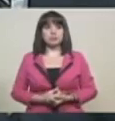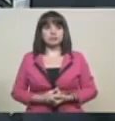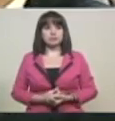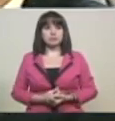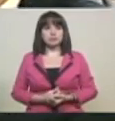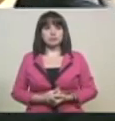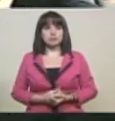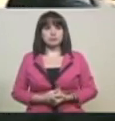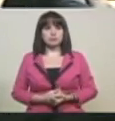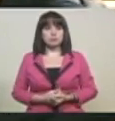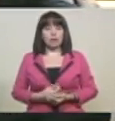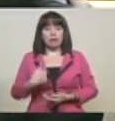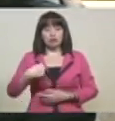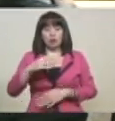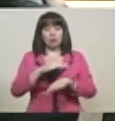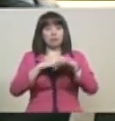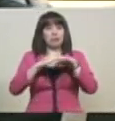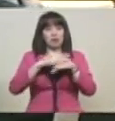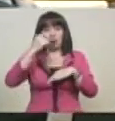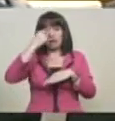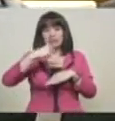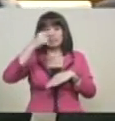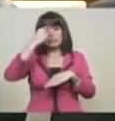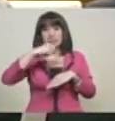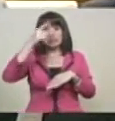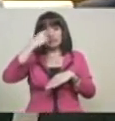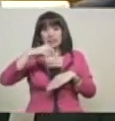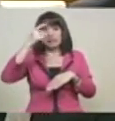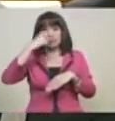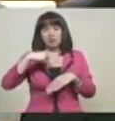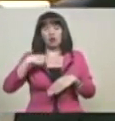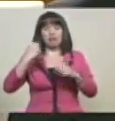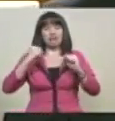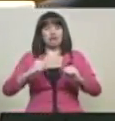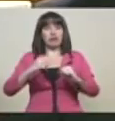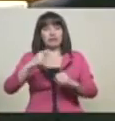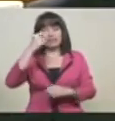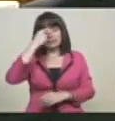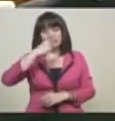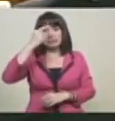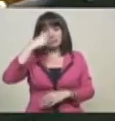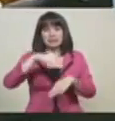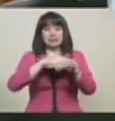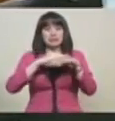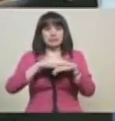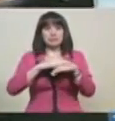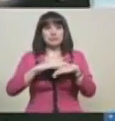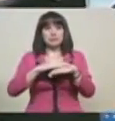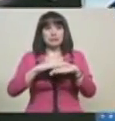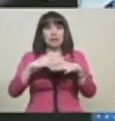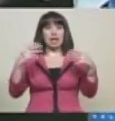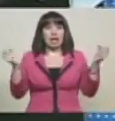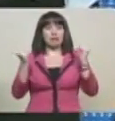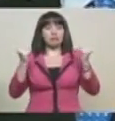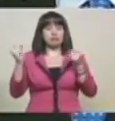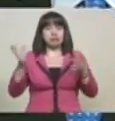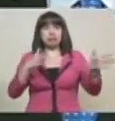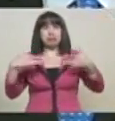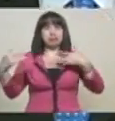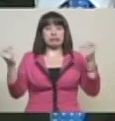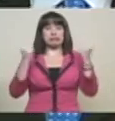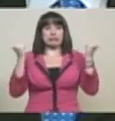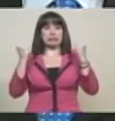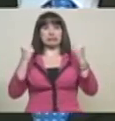porque tengo una gripe fuerte y yo soy alérgico y me pega fuerte, ¿ves? Y entonces aquí hay un aire frío que entra